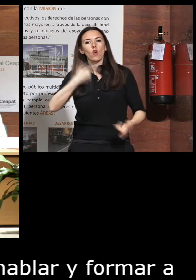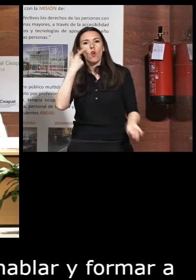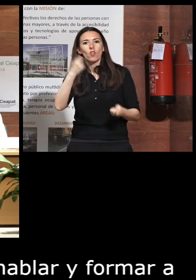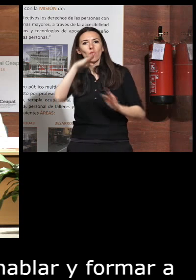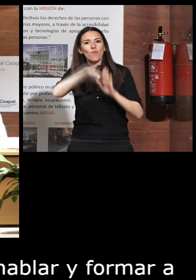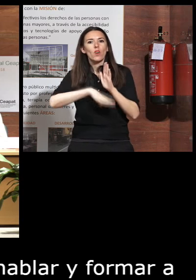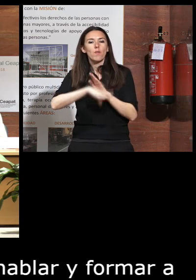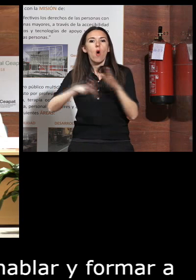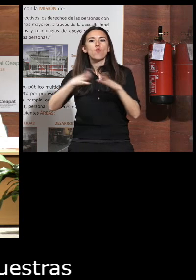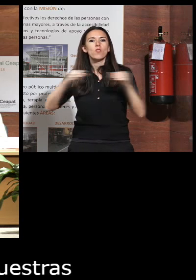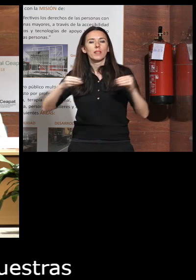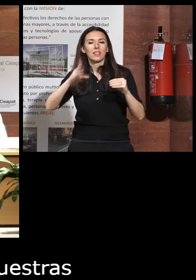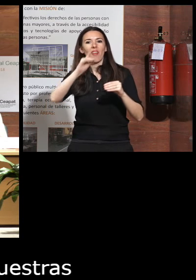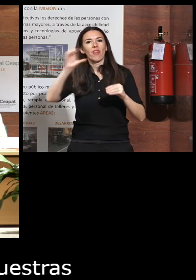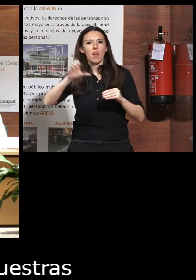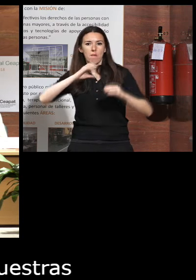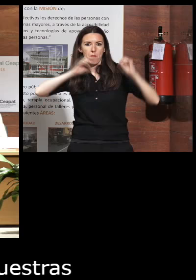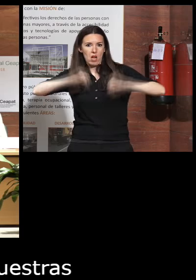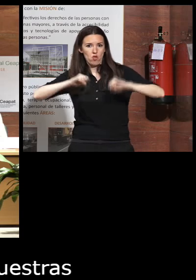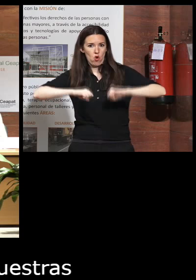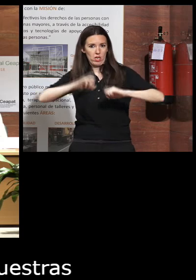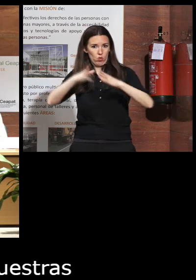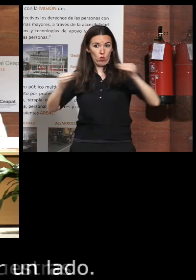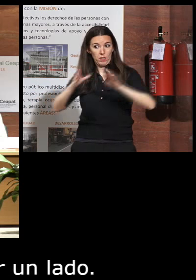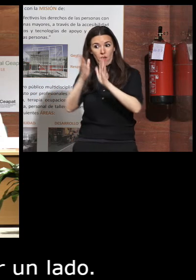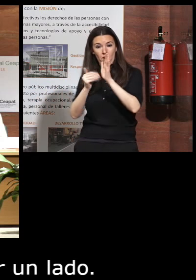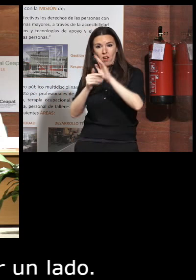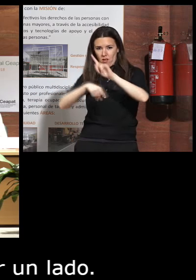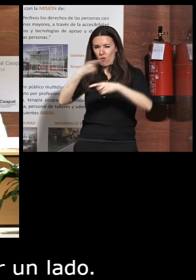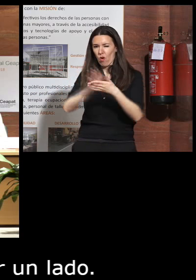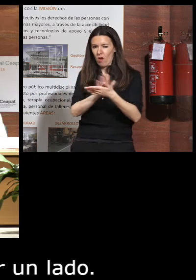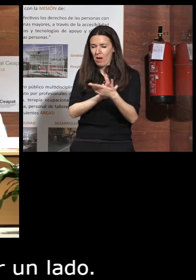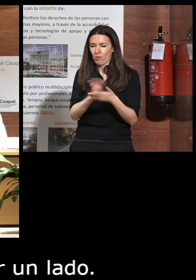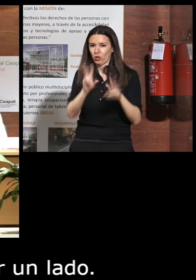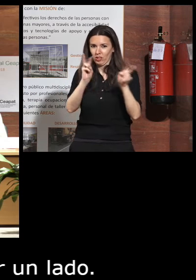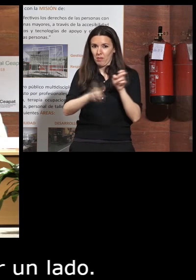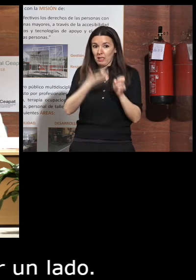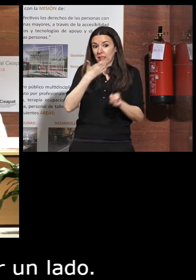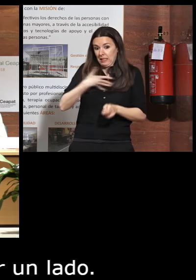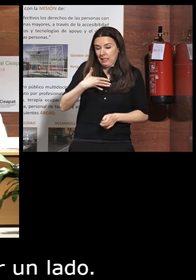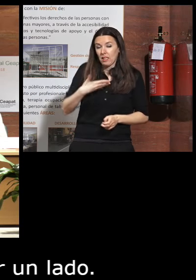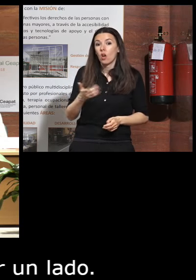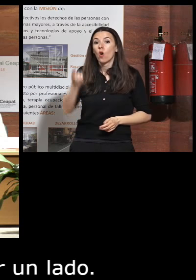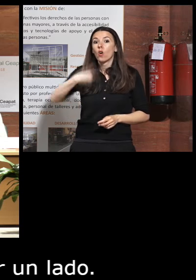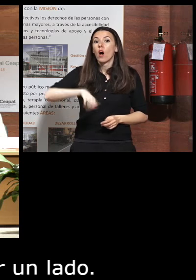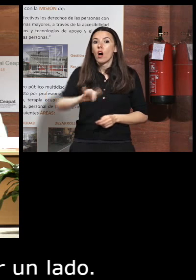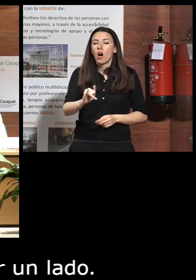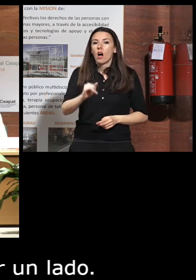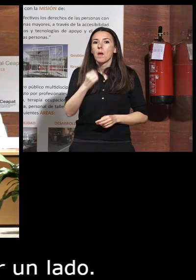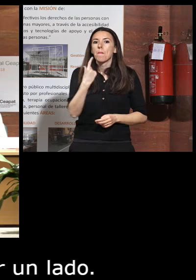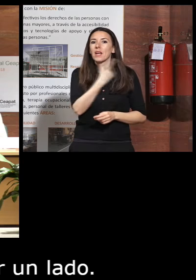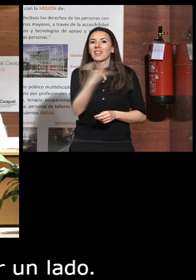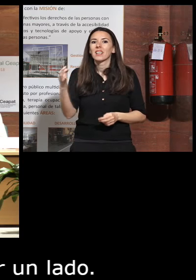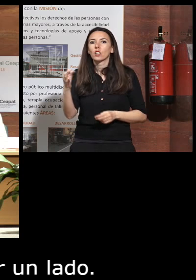que se llama Universidad de Mayores en la Universidad de Valencia que luego hablamos de esto si quieres porque tenemos más de 1500